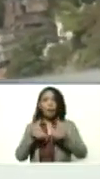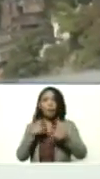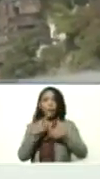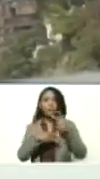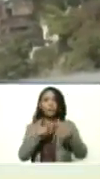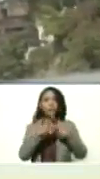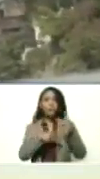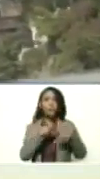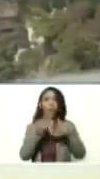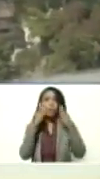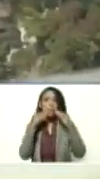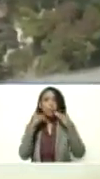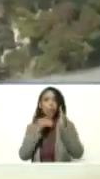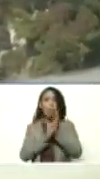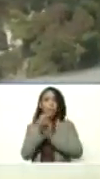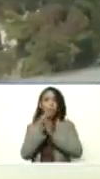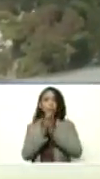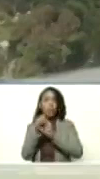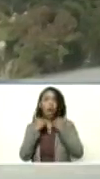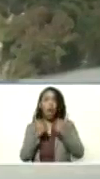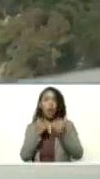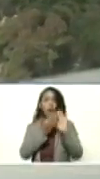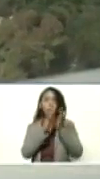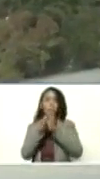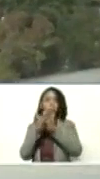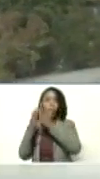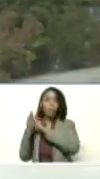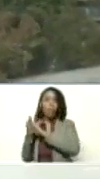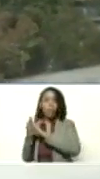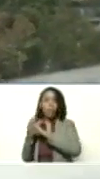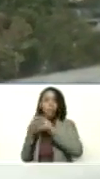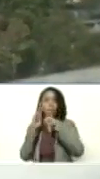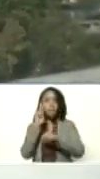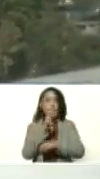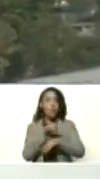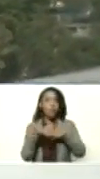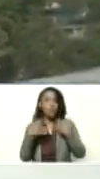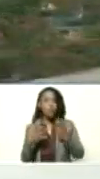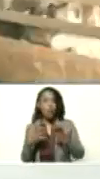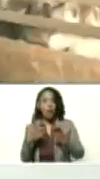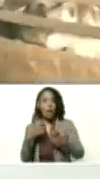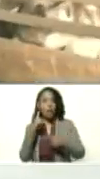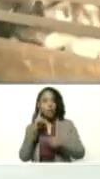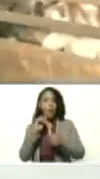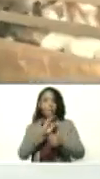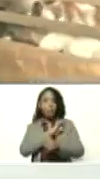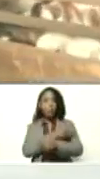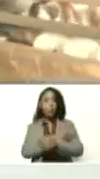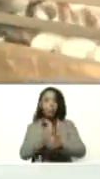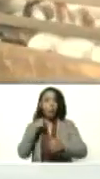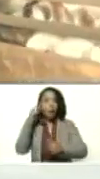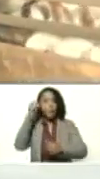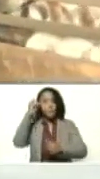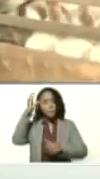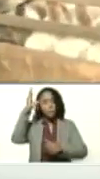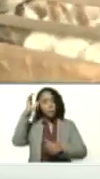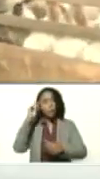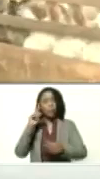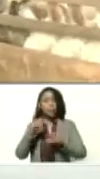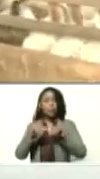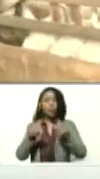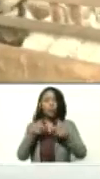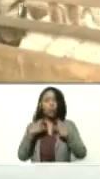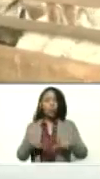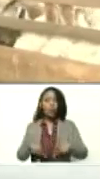reproduciendo la experiencia del emprendimiento, ahora comunidad por comunidad, ver cuáles son las potencialidades que tiene cada comunidad, ya sea territoriales o